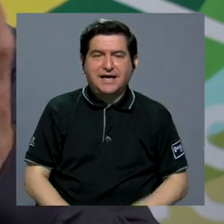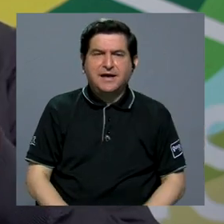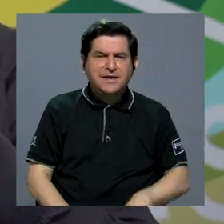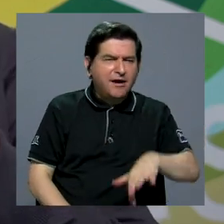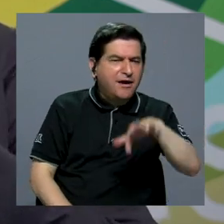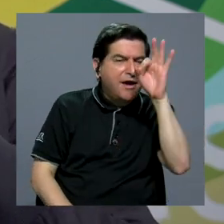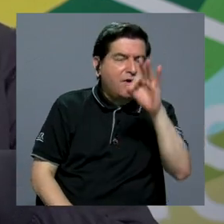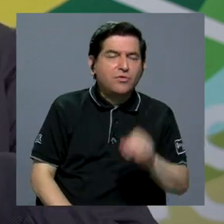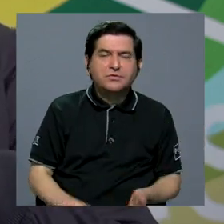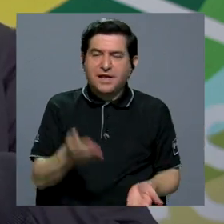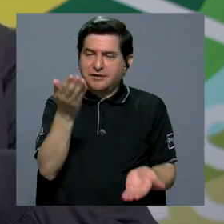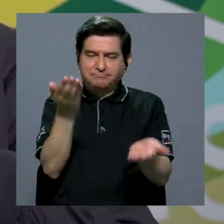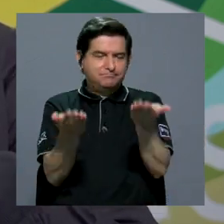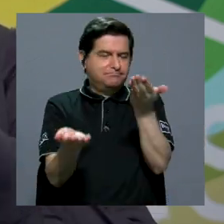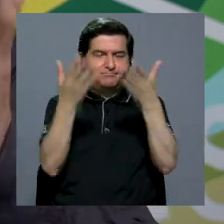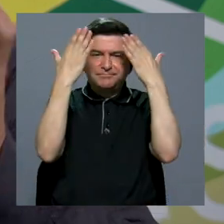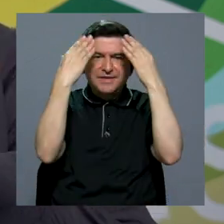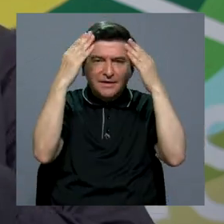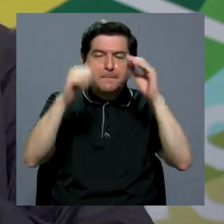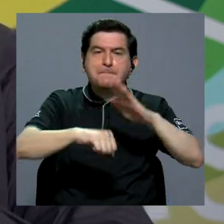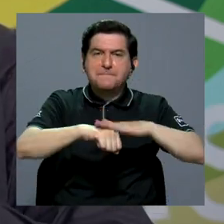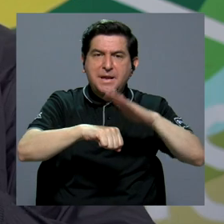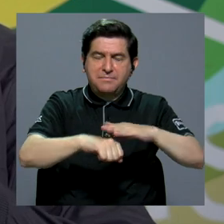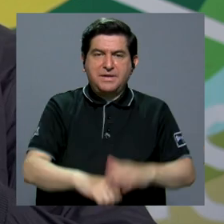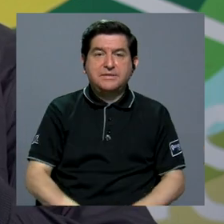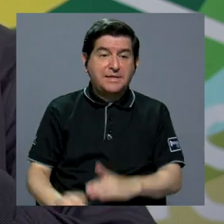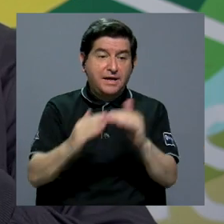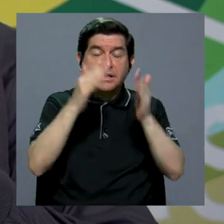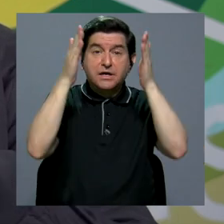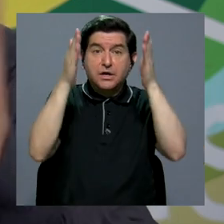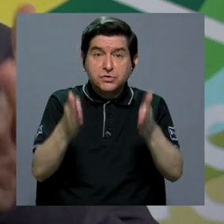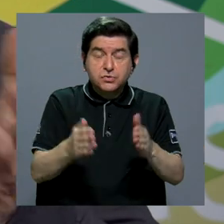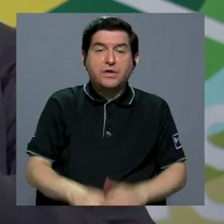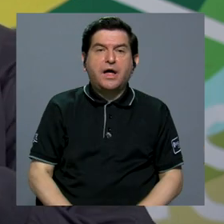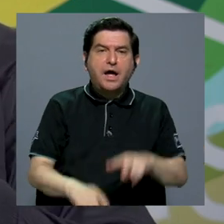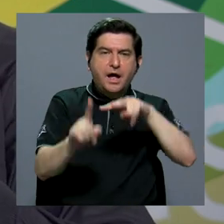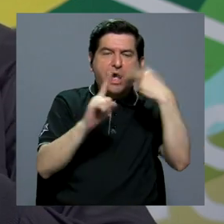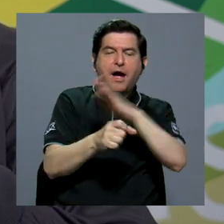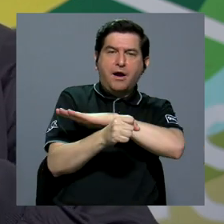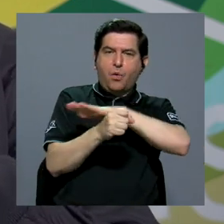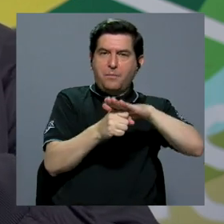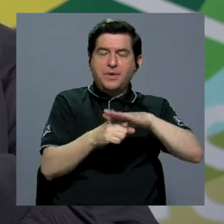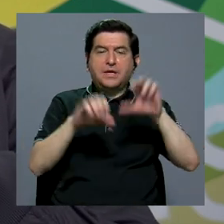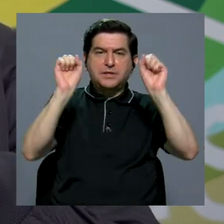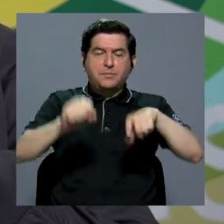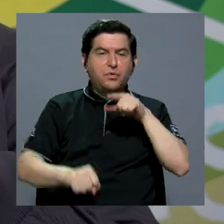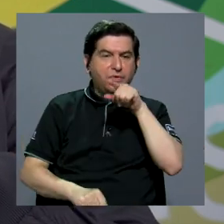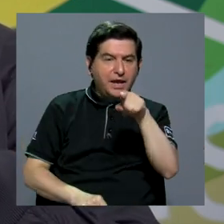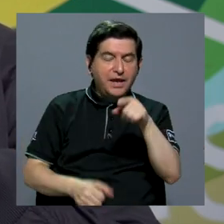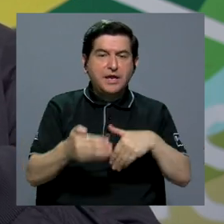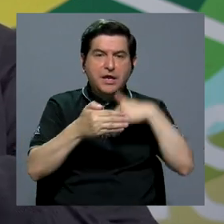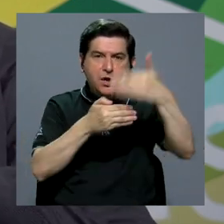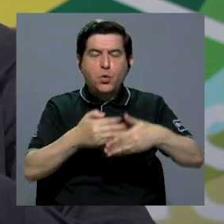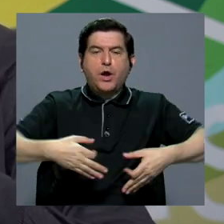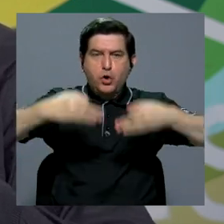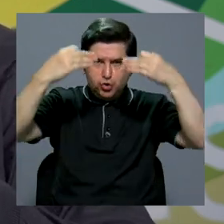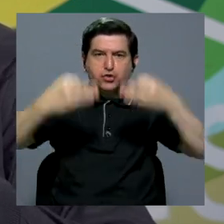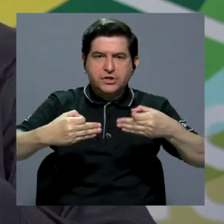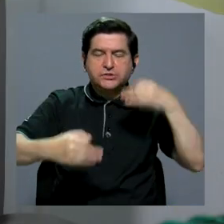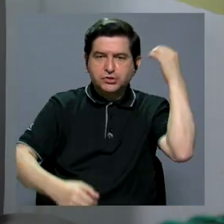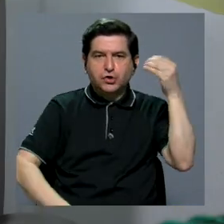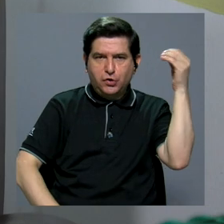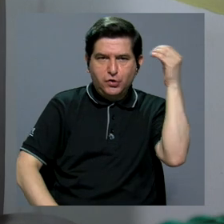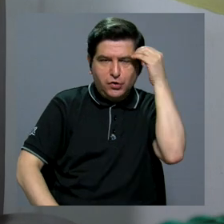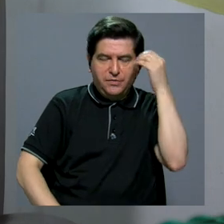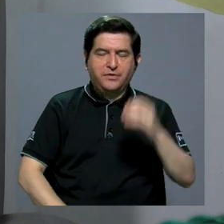encontrar un balance informativo que permita darle a la ciudadanía una visión más completa para que se tome su posición y se forme sus